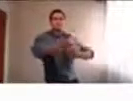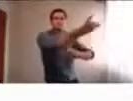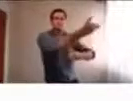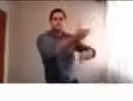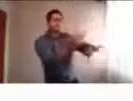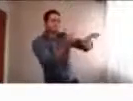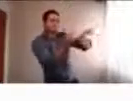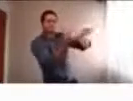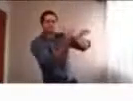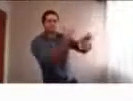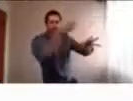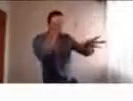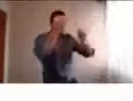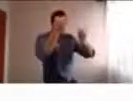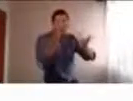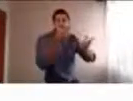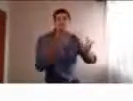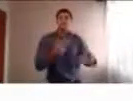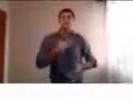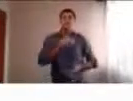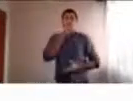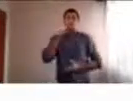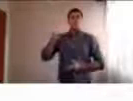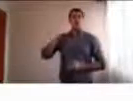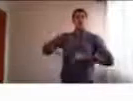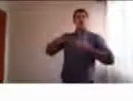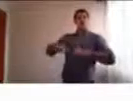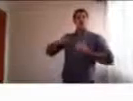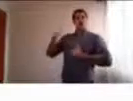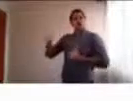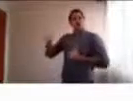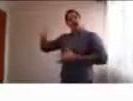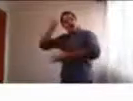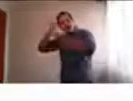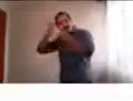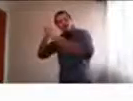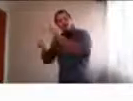vitales diferentes, desde un adolescente o un niño más chiquitito.